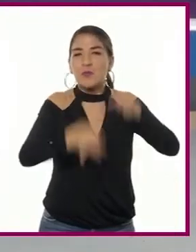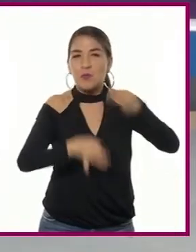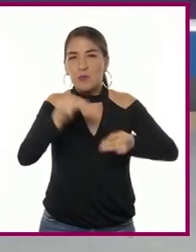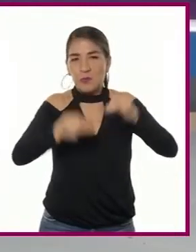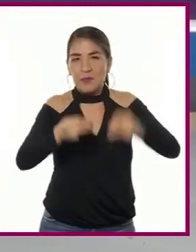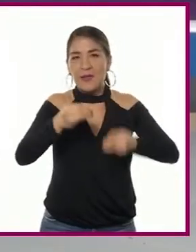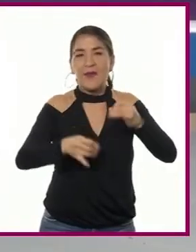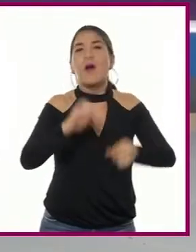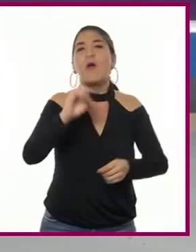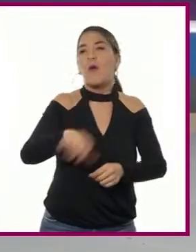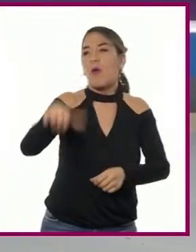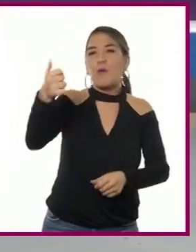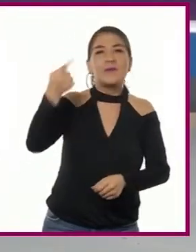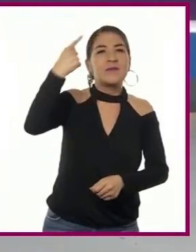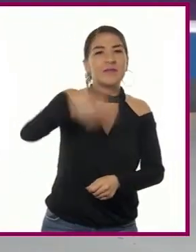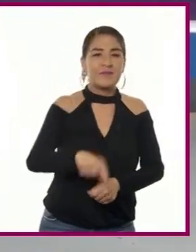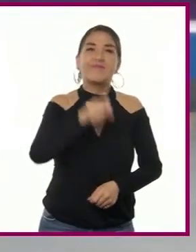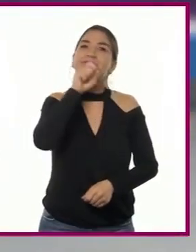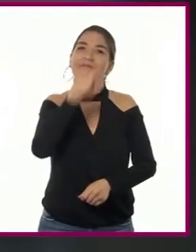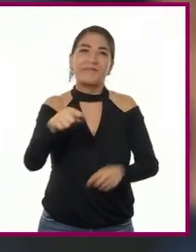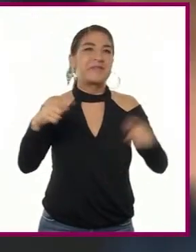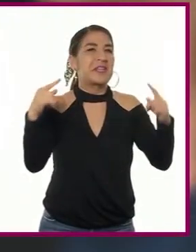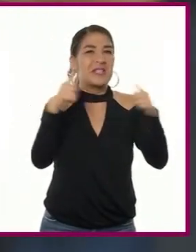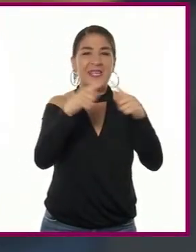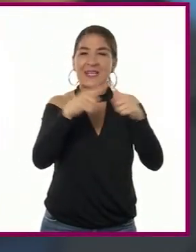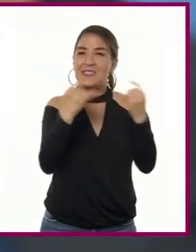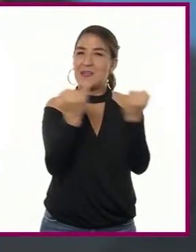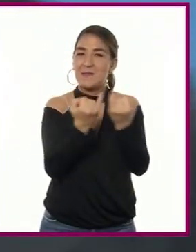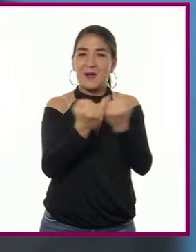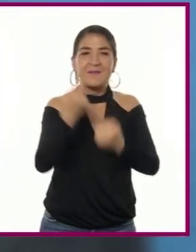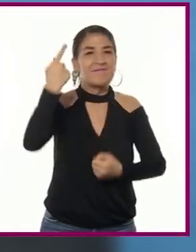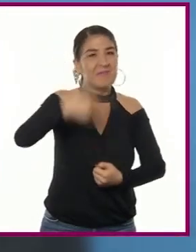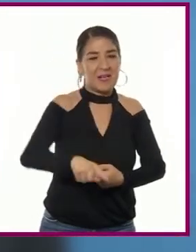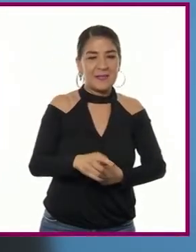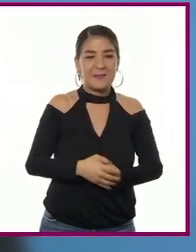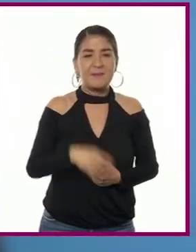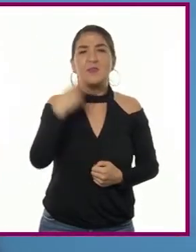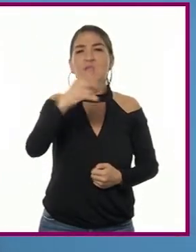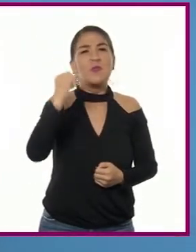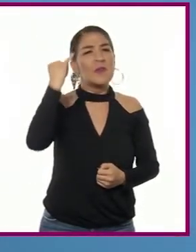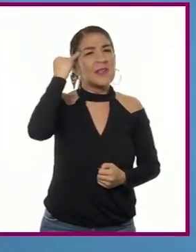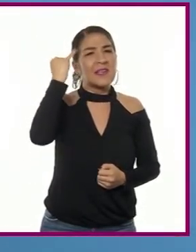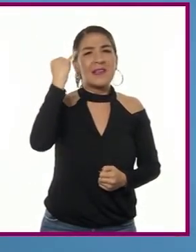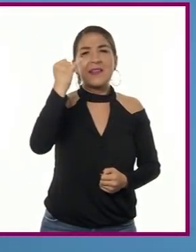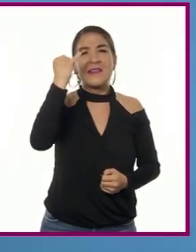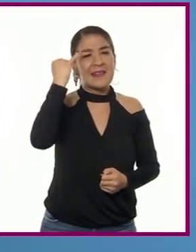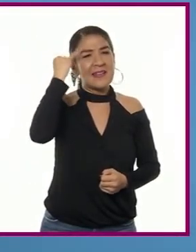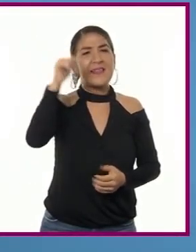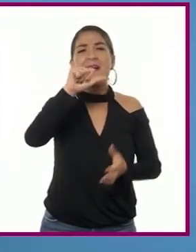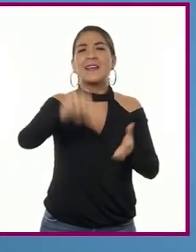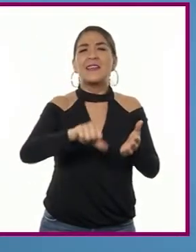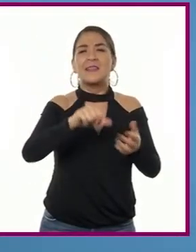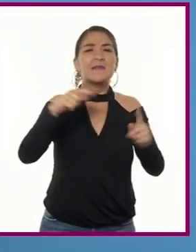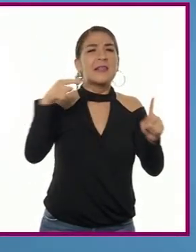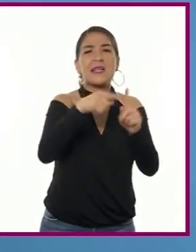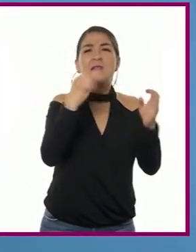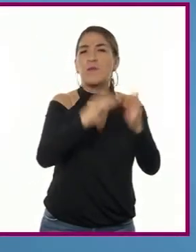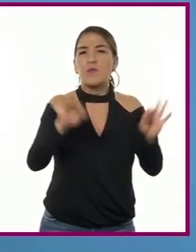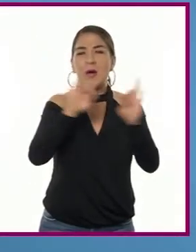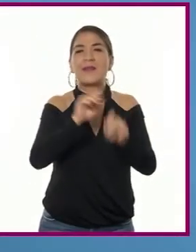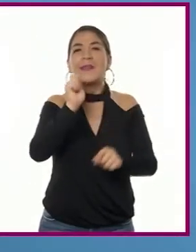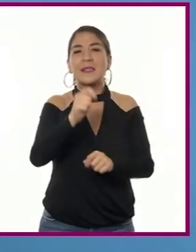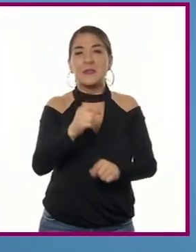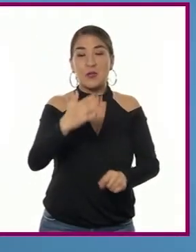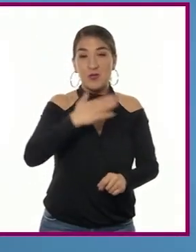otras corporaciones, incluida la iglesia. La idea central se condensa en la frase el Estado soy yo,